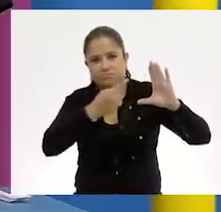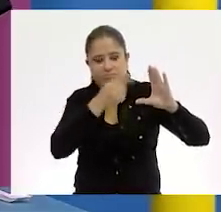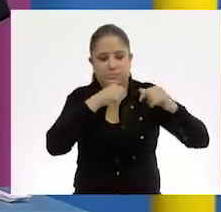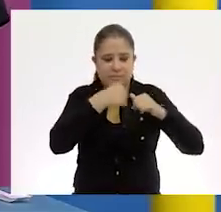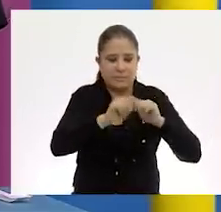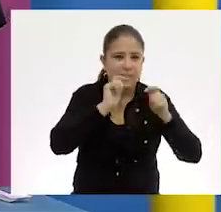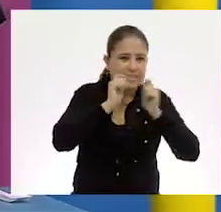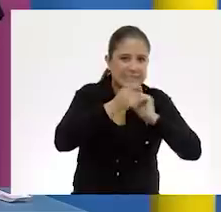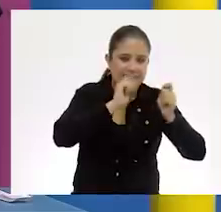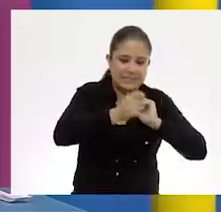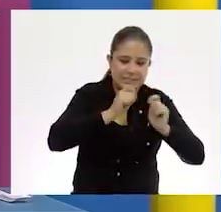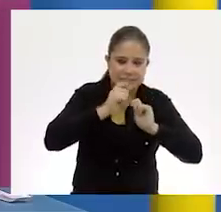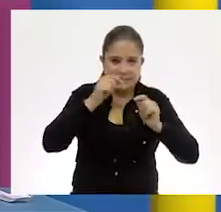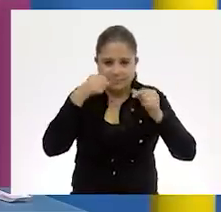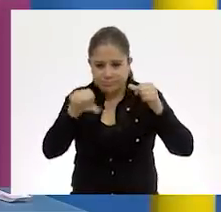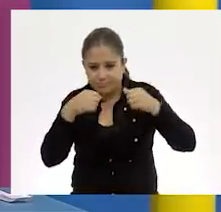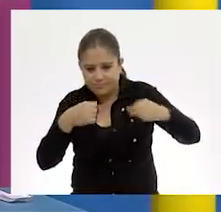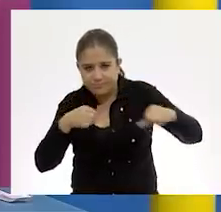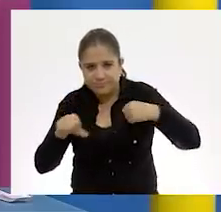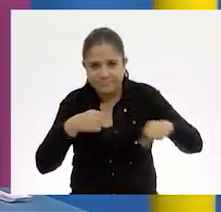platicar cómo es el empapelado. Ok.